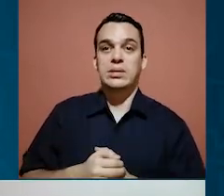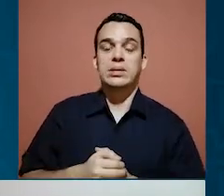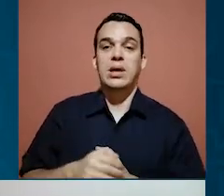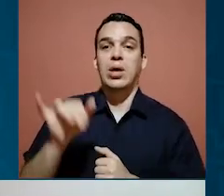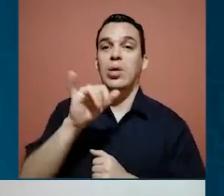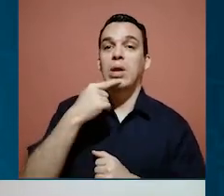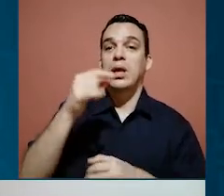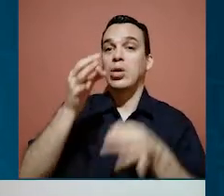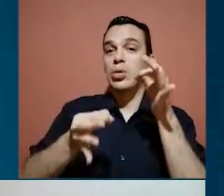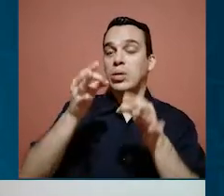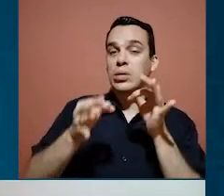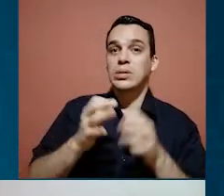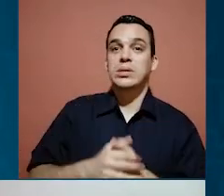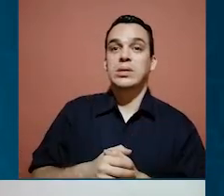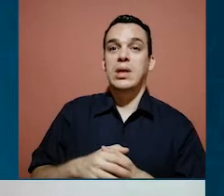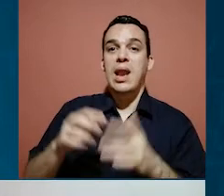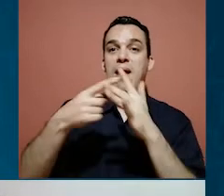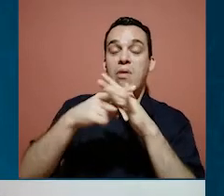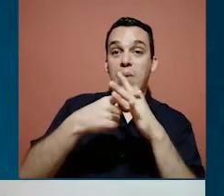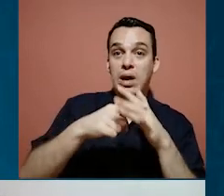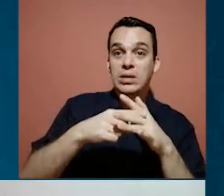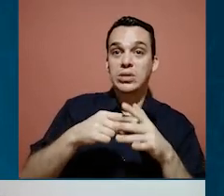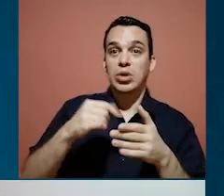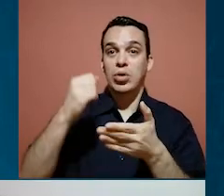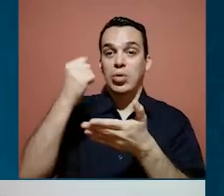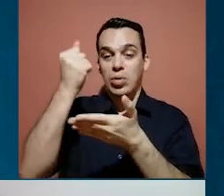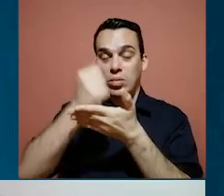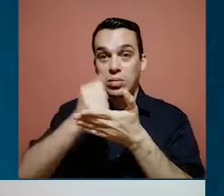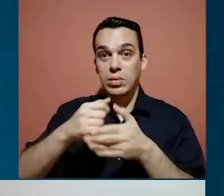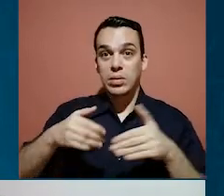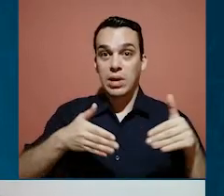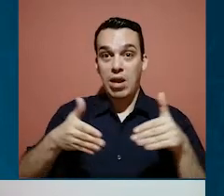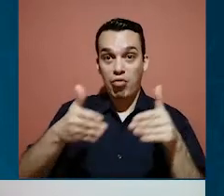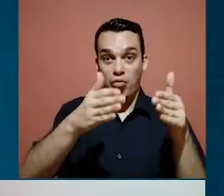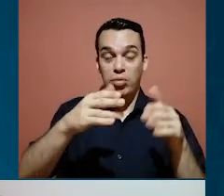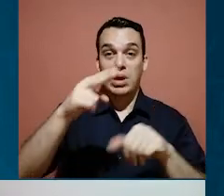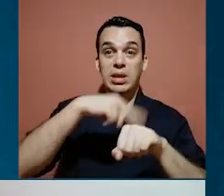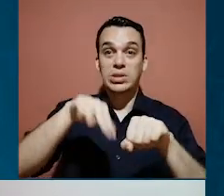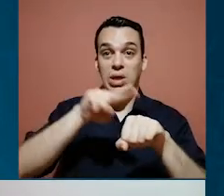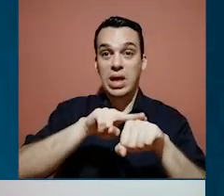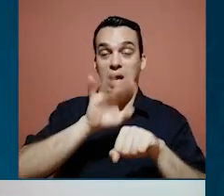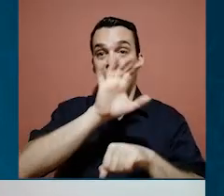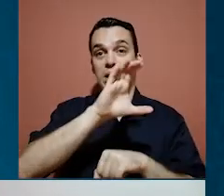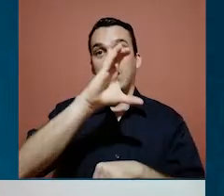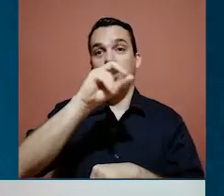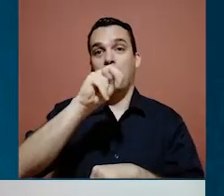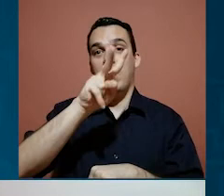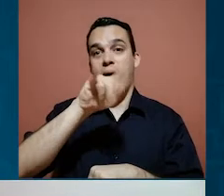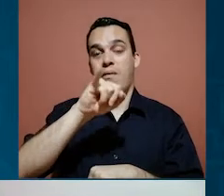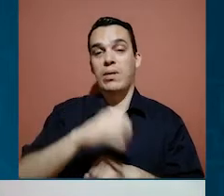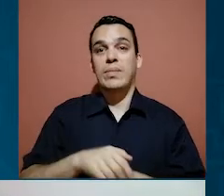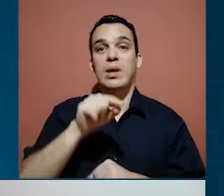como lo mencioné antes, la reparación o el bacheo y el recarpeteo de las rutas nacionales le corresponde a